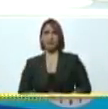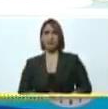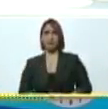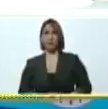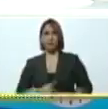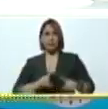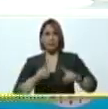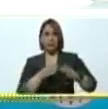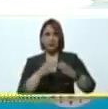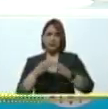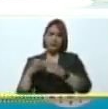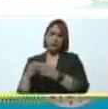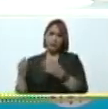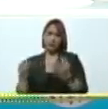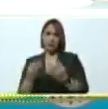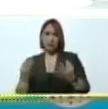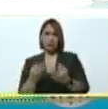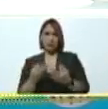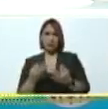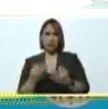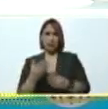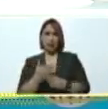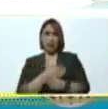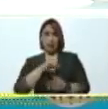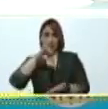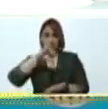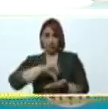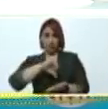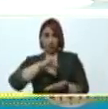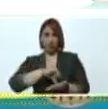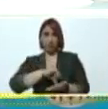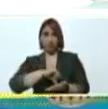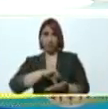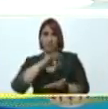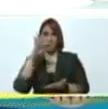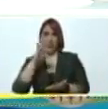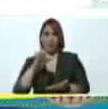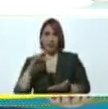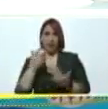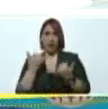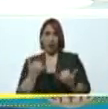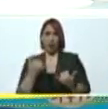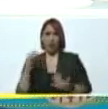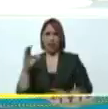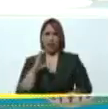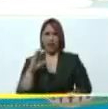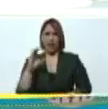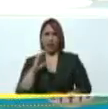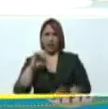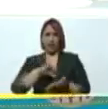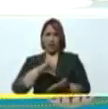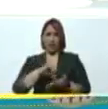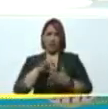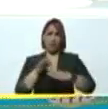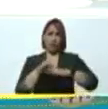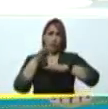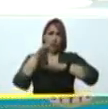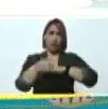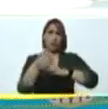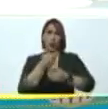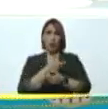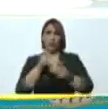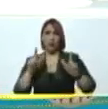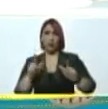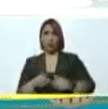organizativa, organizativa siempre, antes fue un distrito federal, ahora Caracas es municipio, libertador es un municipio